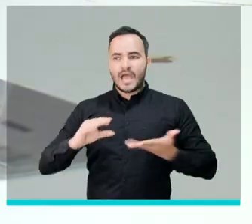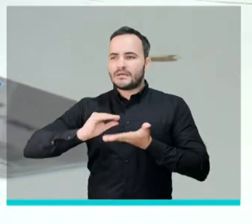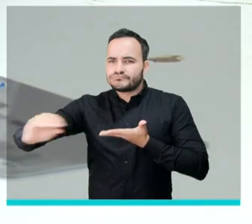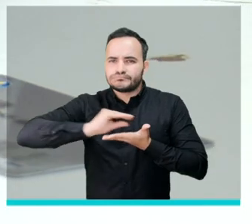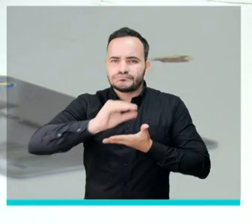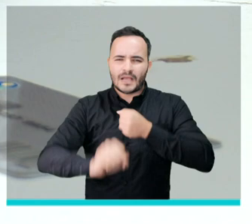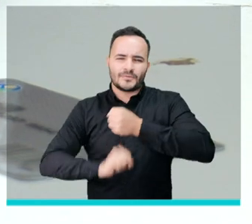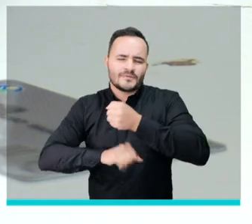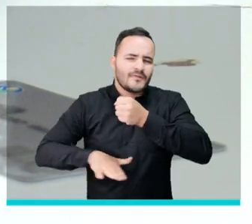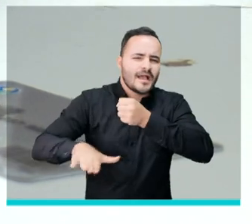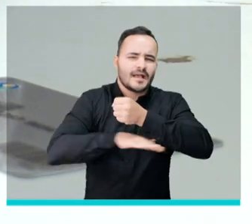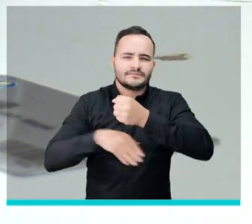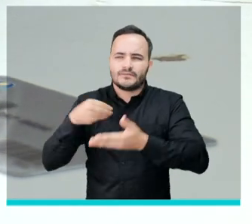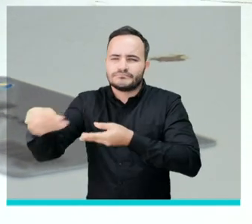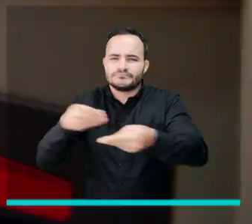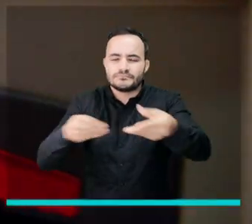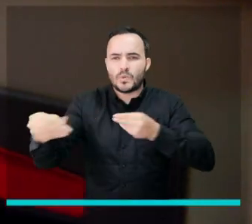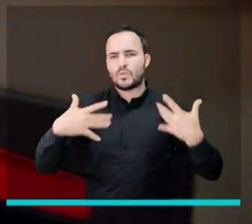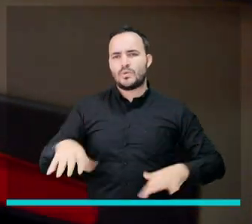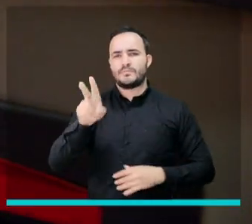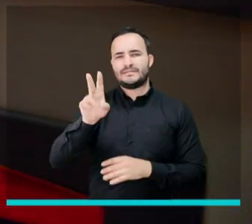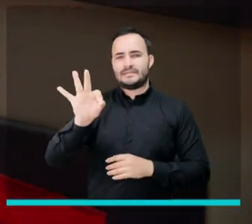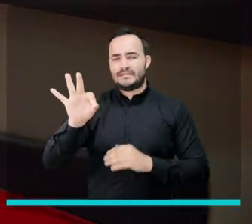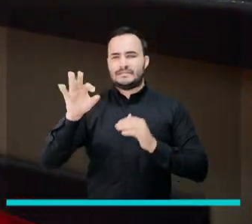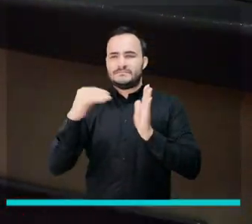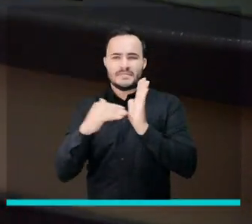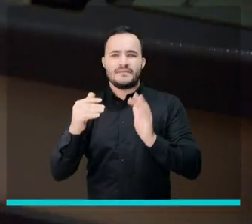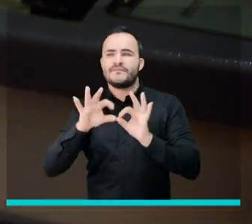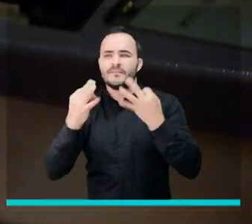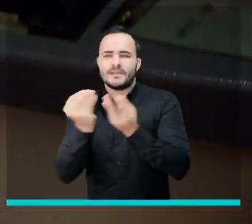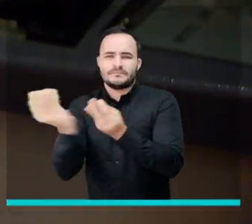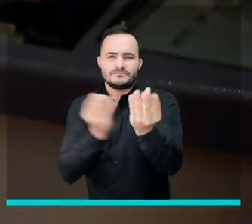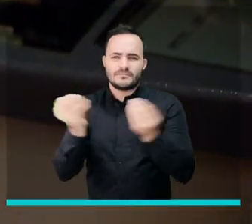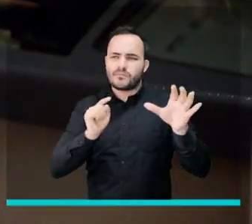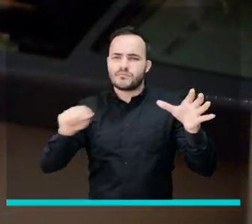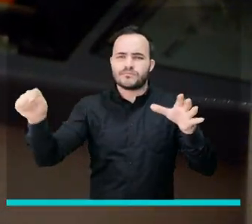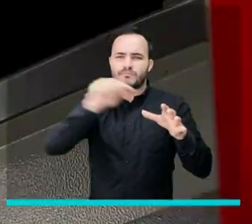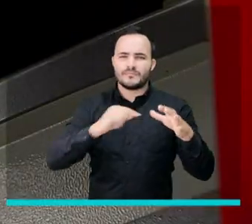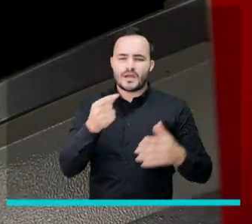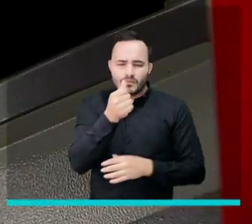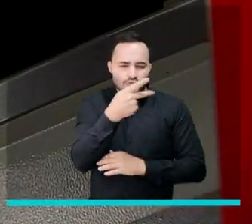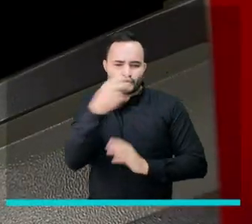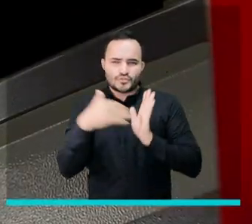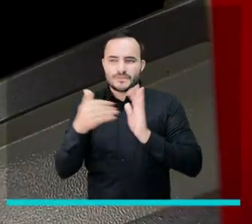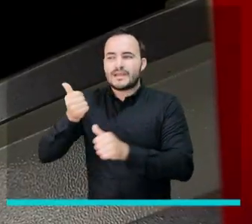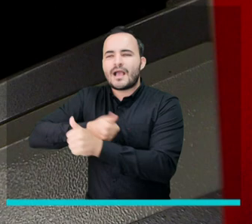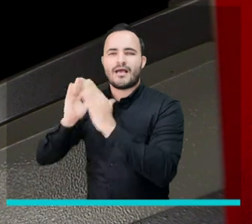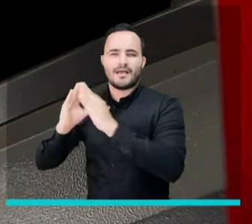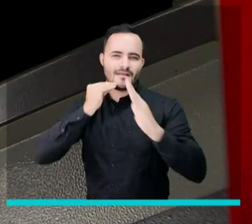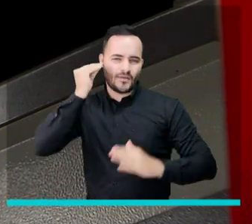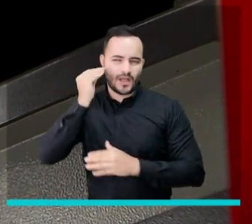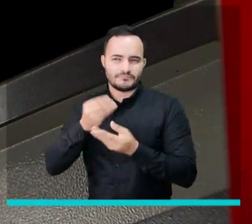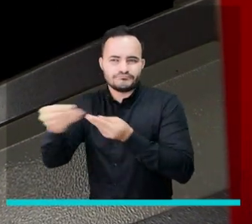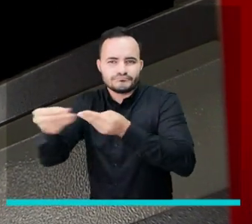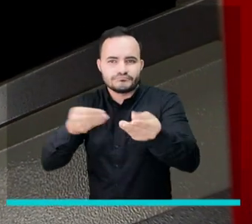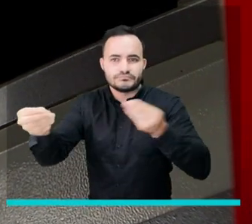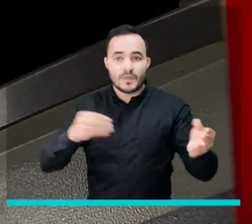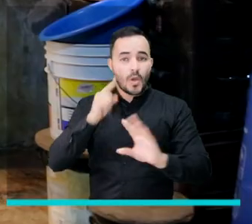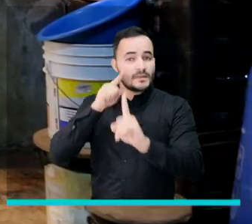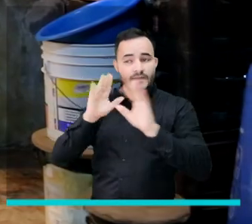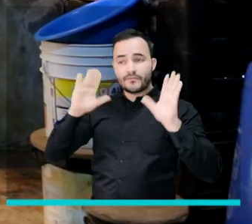Inició otro ciclo del pago de renta básica que beneficiará a más de 73 mil familias con aportes de 200 mil pesos por grupo familiar.